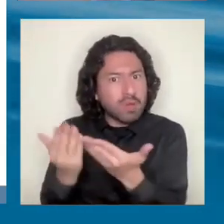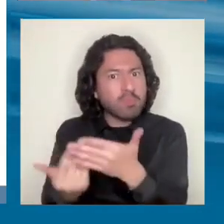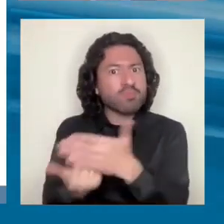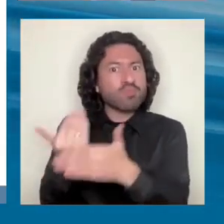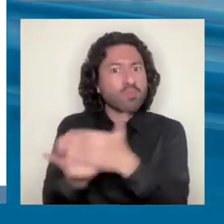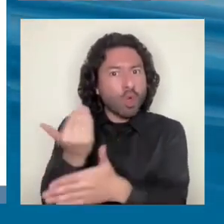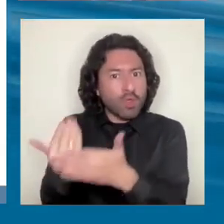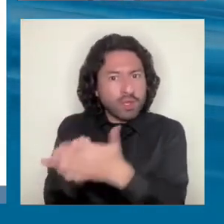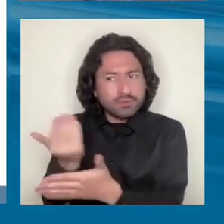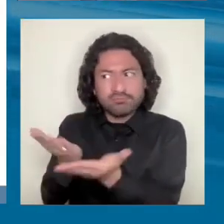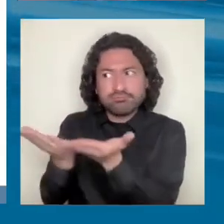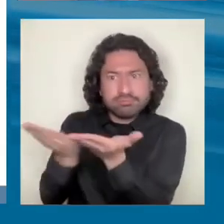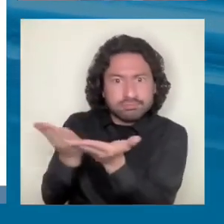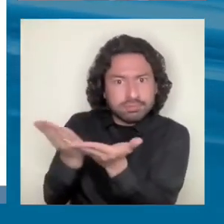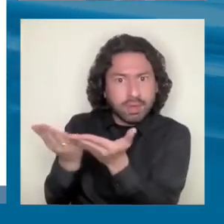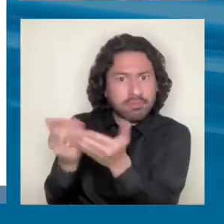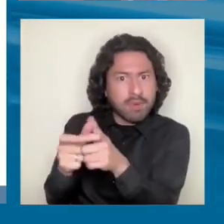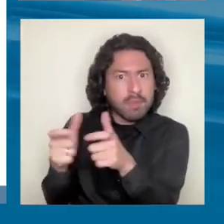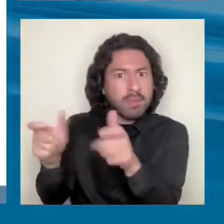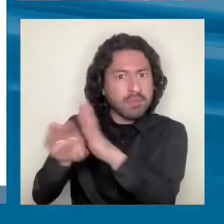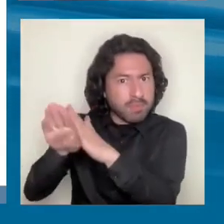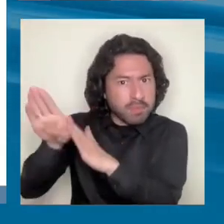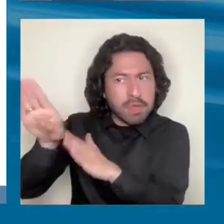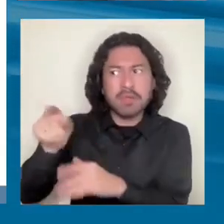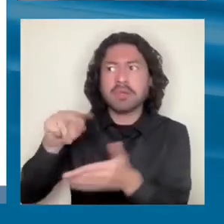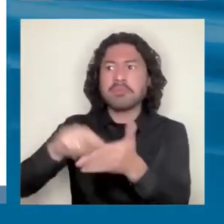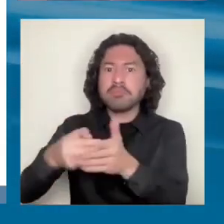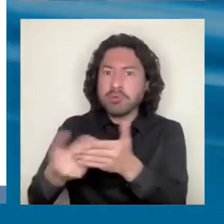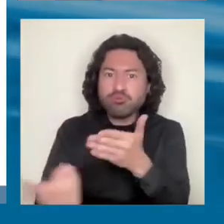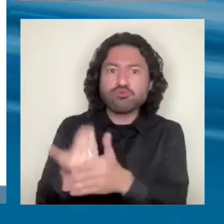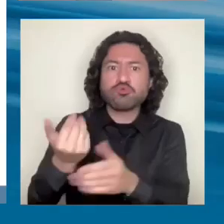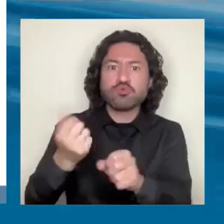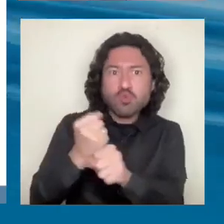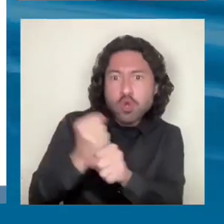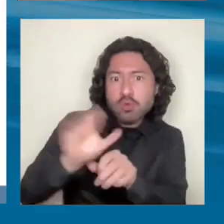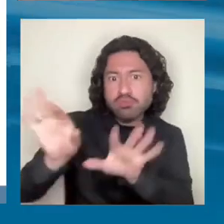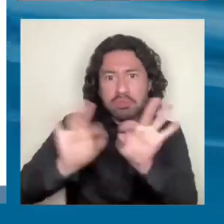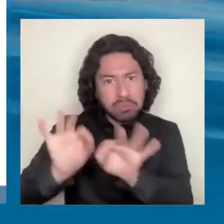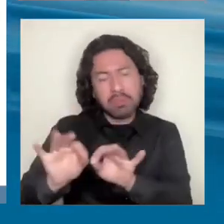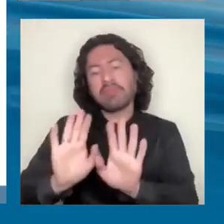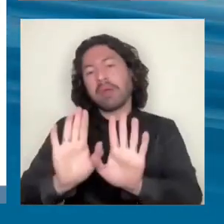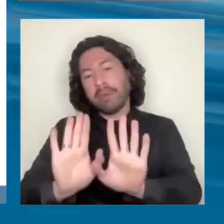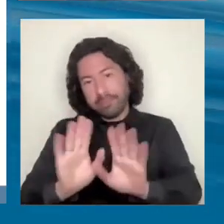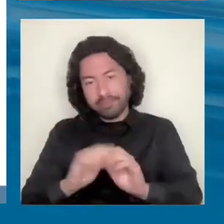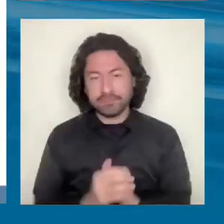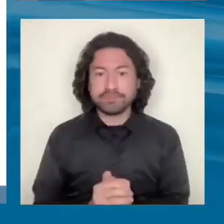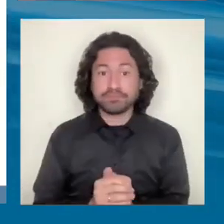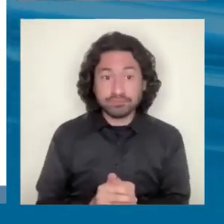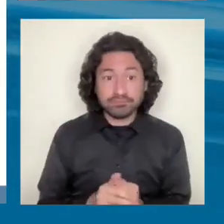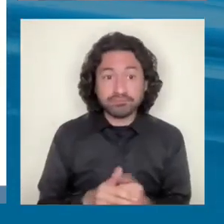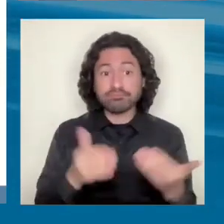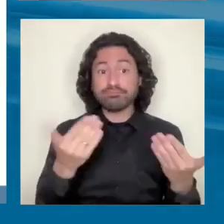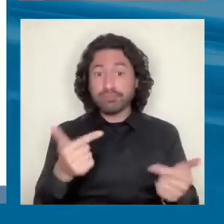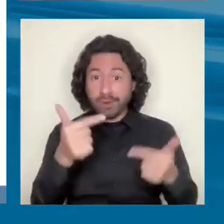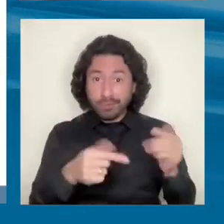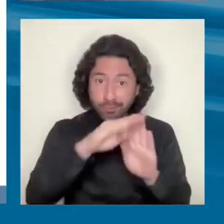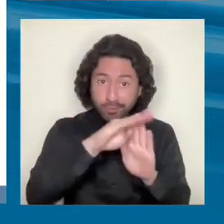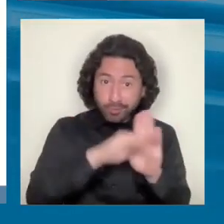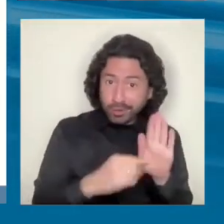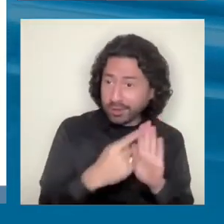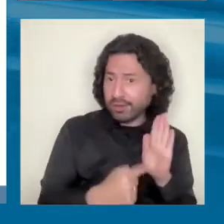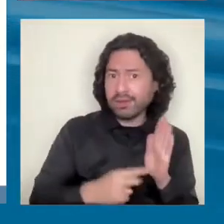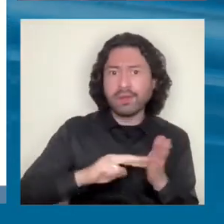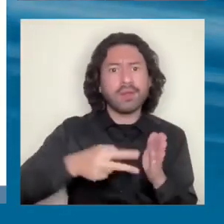etcétera. Entonces, ahí hay una fuente de creación de empleo. Bueno, eso es un punto. Entiende estas políticas como esfuerzos colaborativos